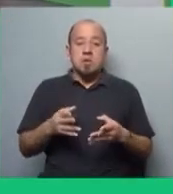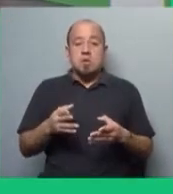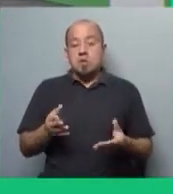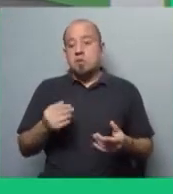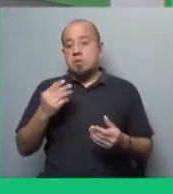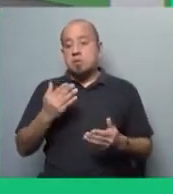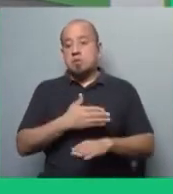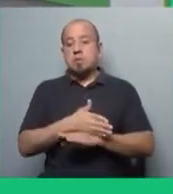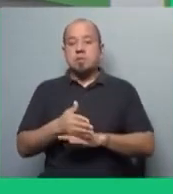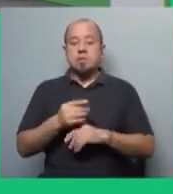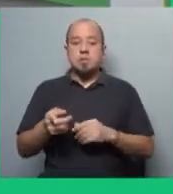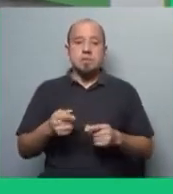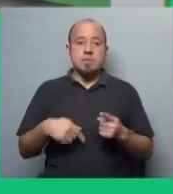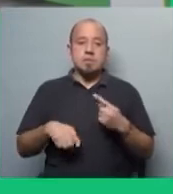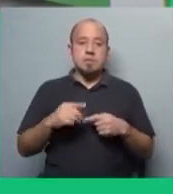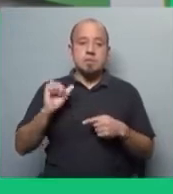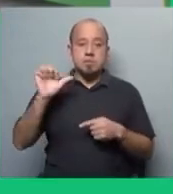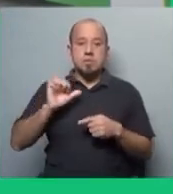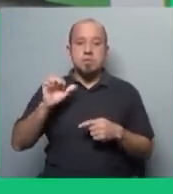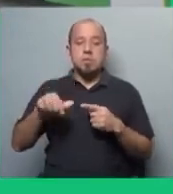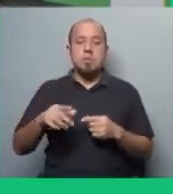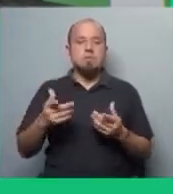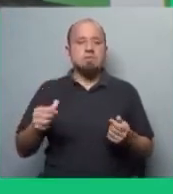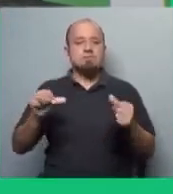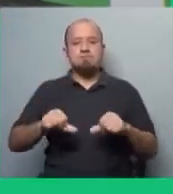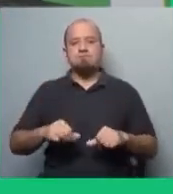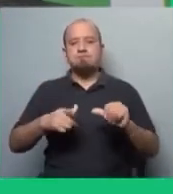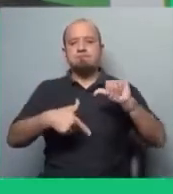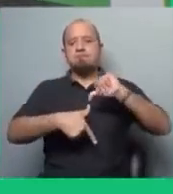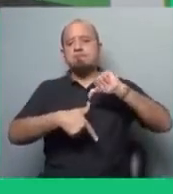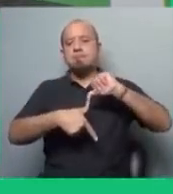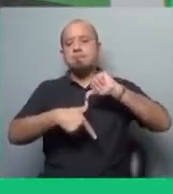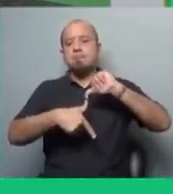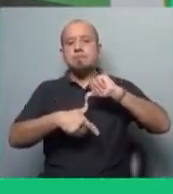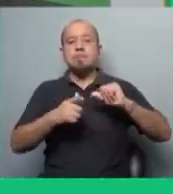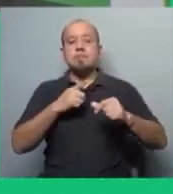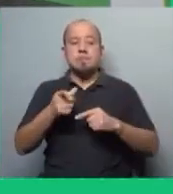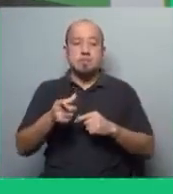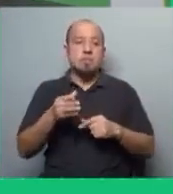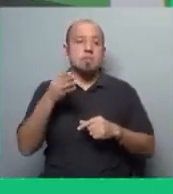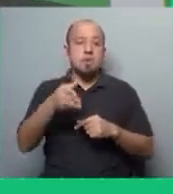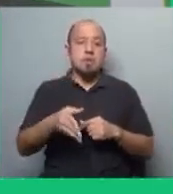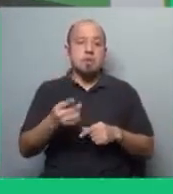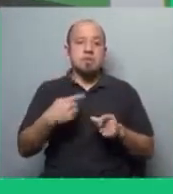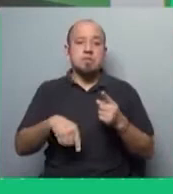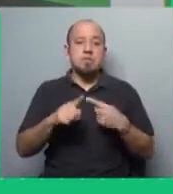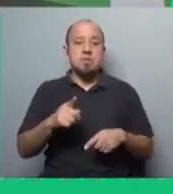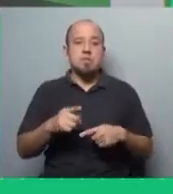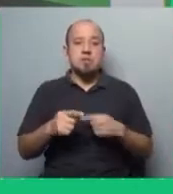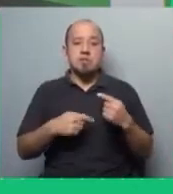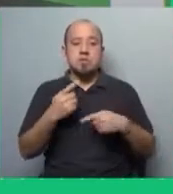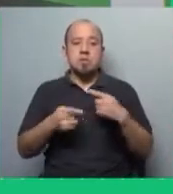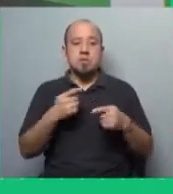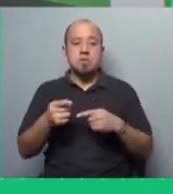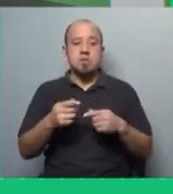fracaso de la intervención europea, de alguna manera los países de América Latina intervienen, pero reproducen la